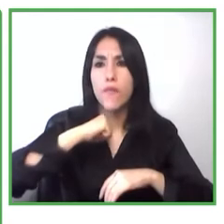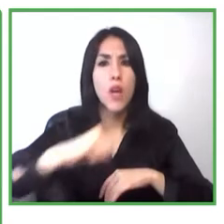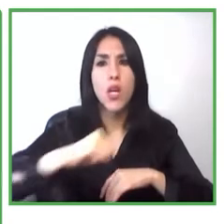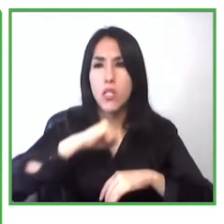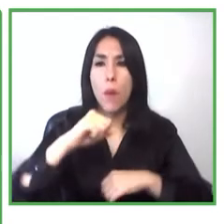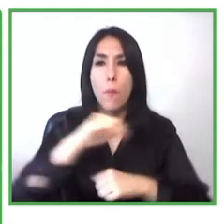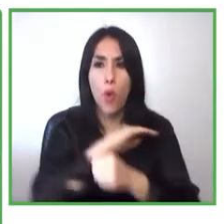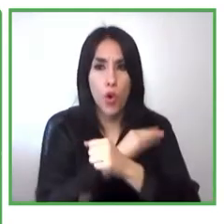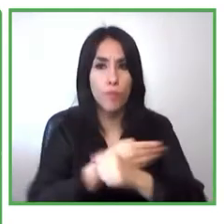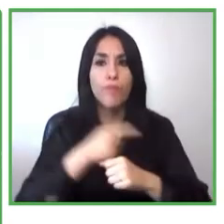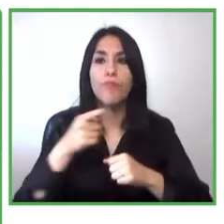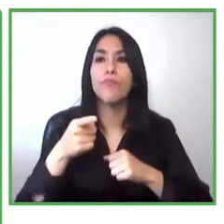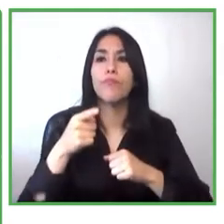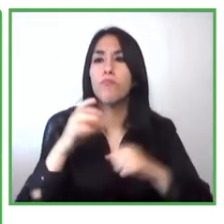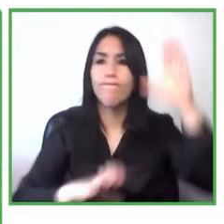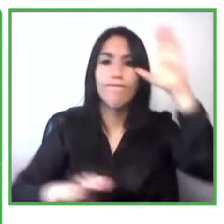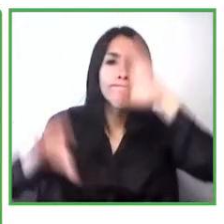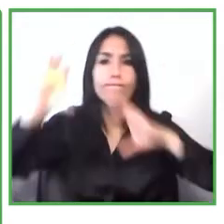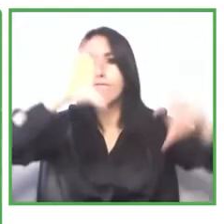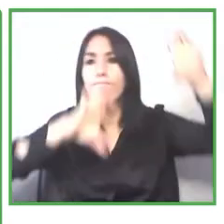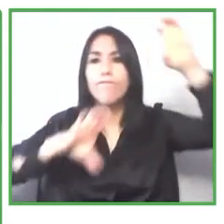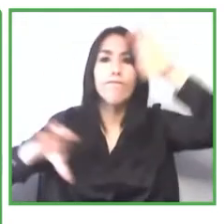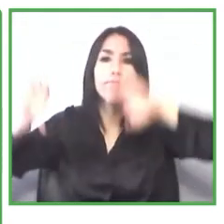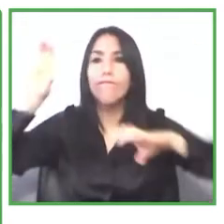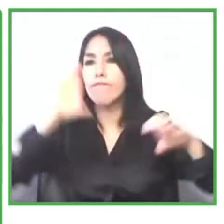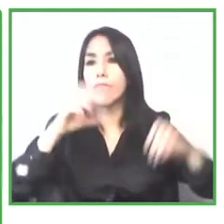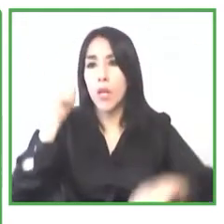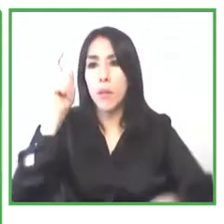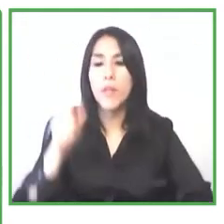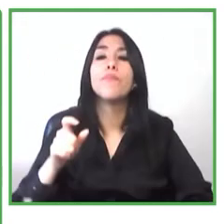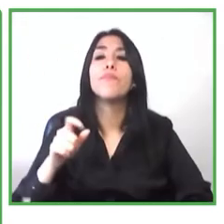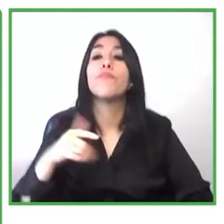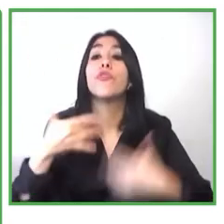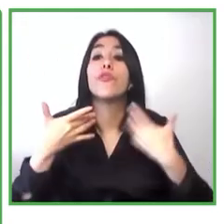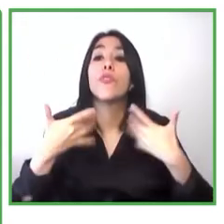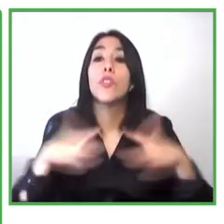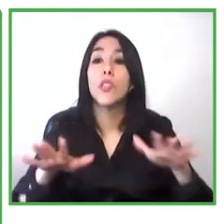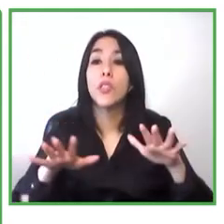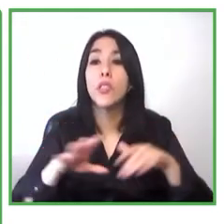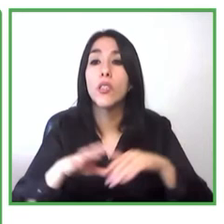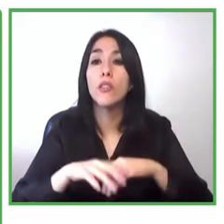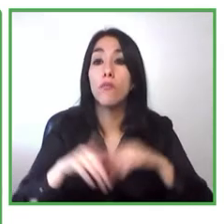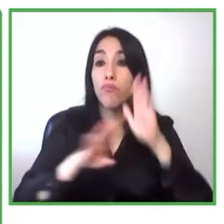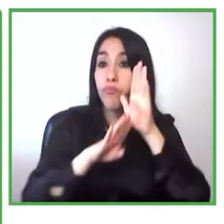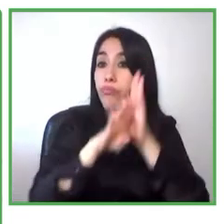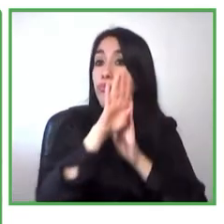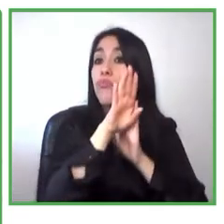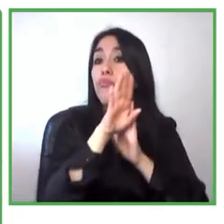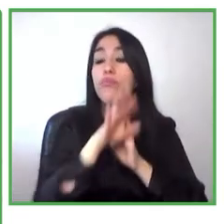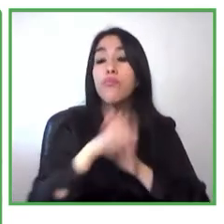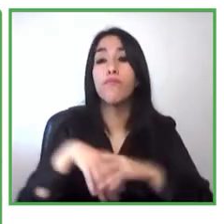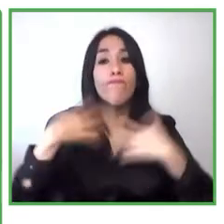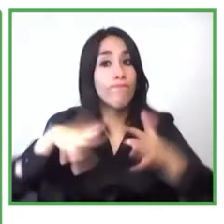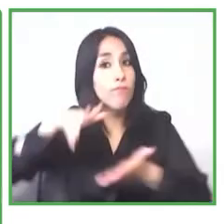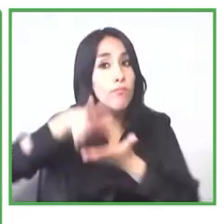los que hayan desarrollado un buen un sólido plan de negocios y los conectamos con